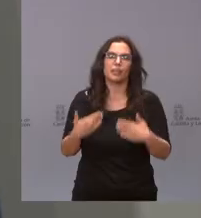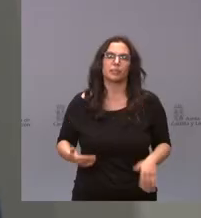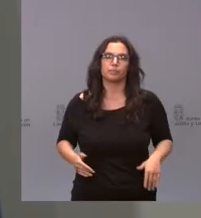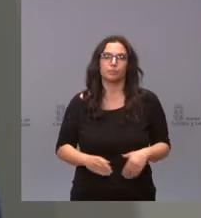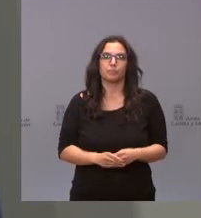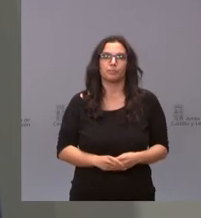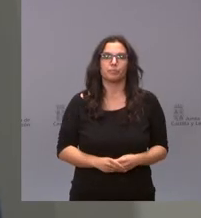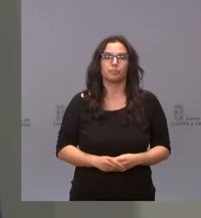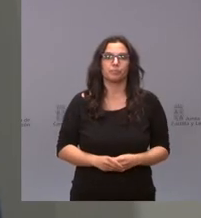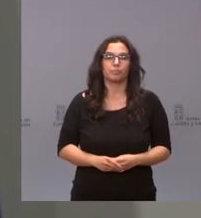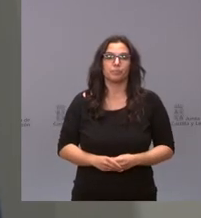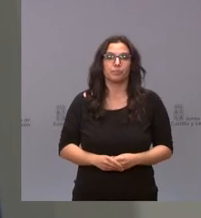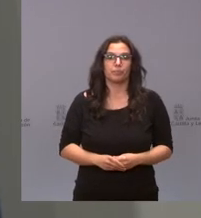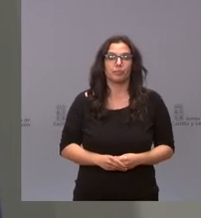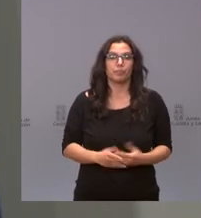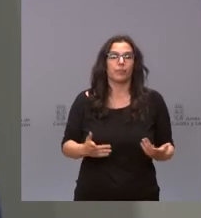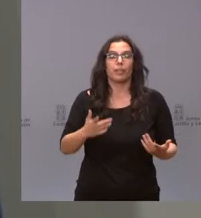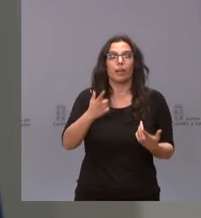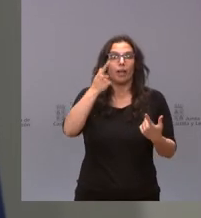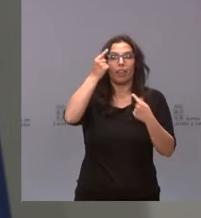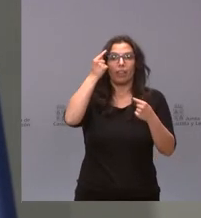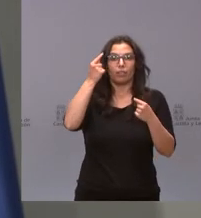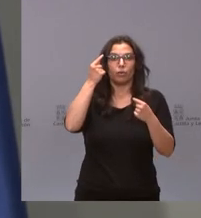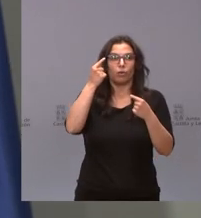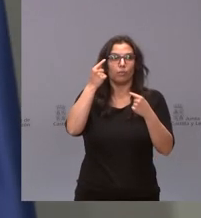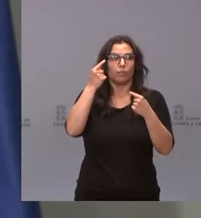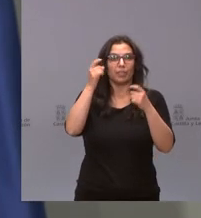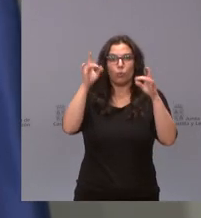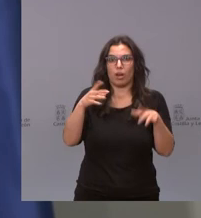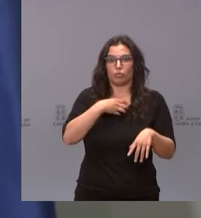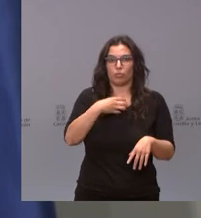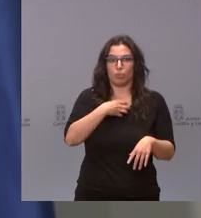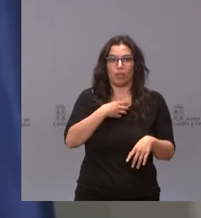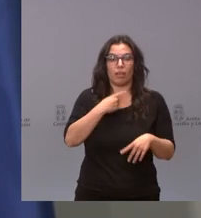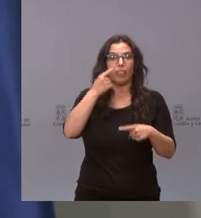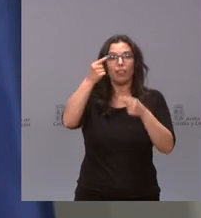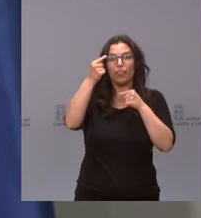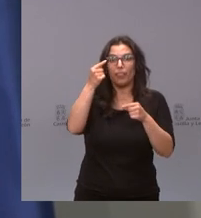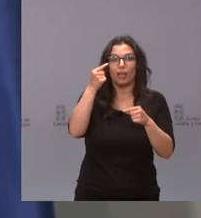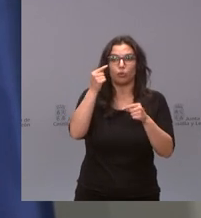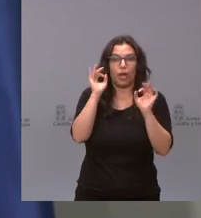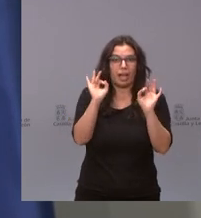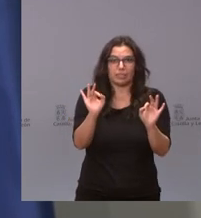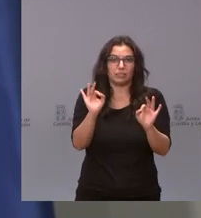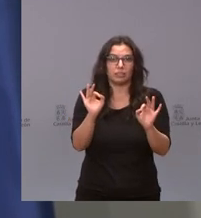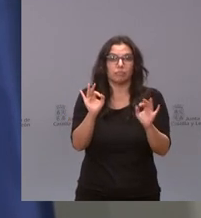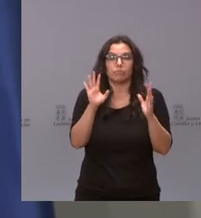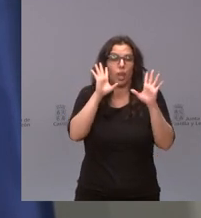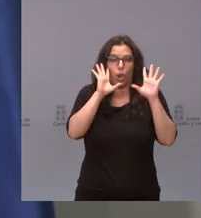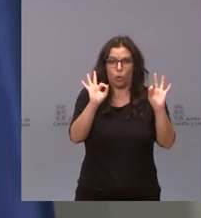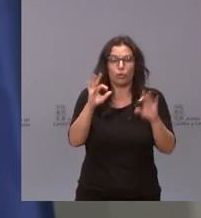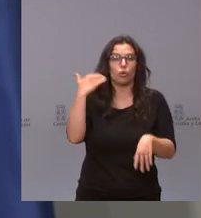bueno es que no se igualan las cifras no se pueden igualar quiero decir que las cifras son las que son y es evidente que Soria tiene